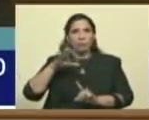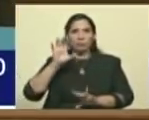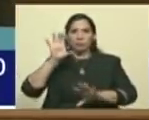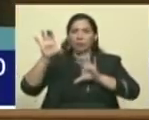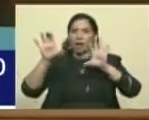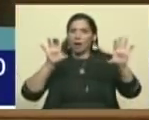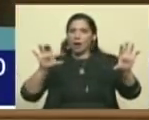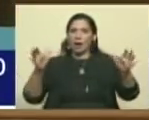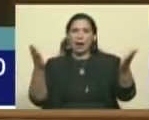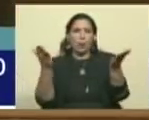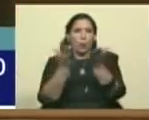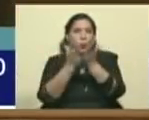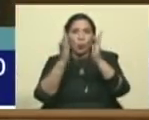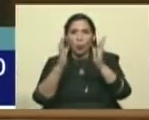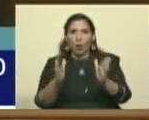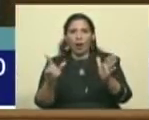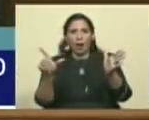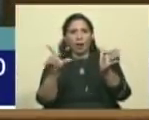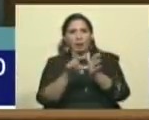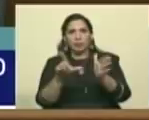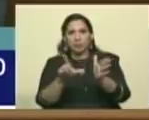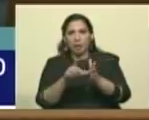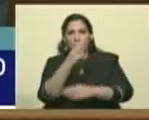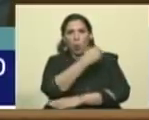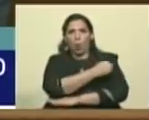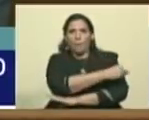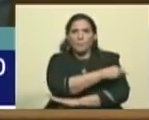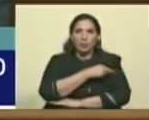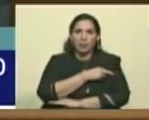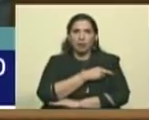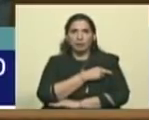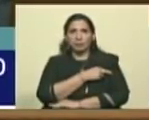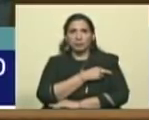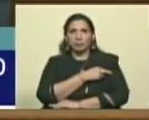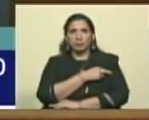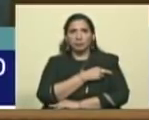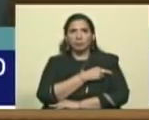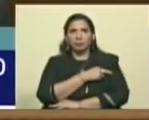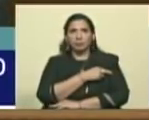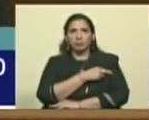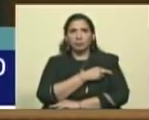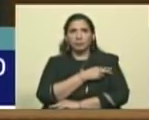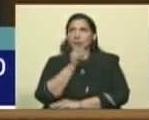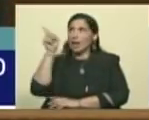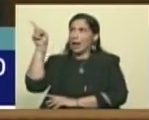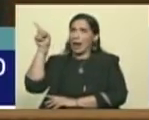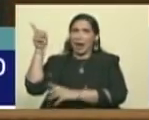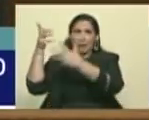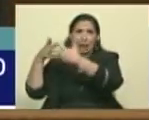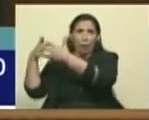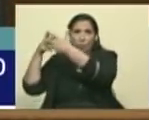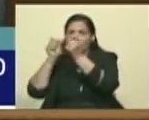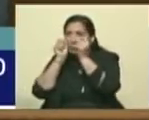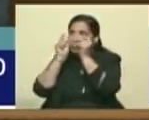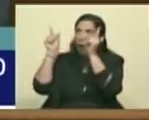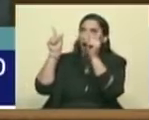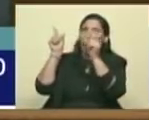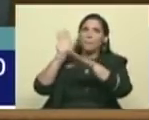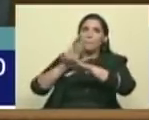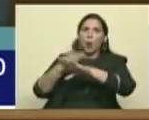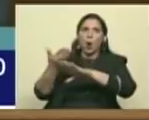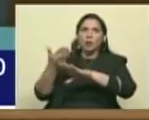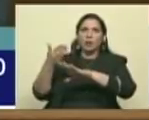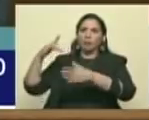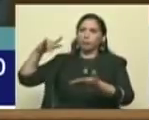escuelas, liceos, hospitales. Se alarman porque aterrizaron